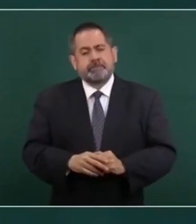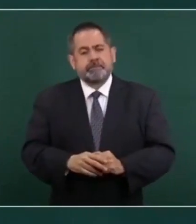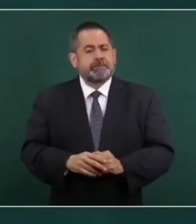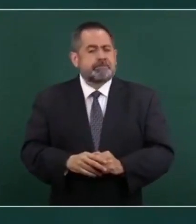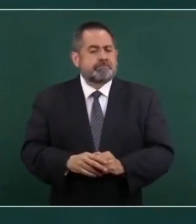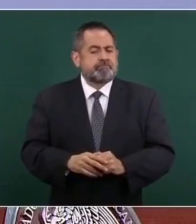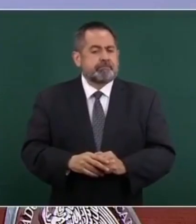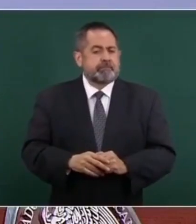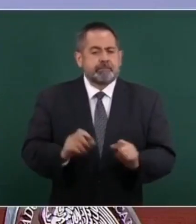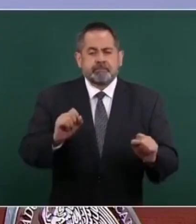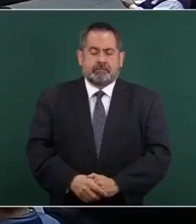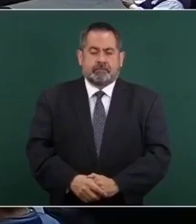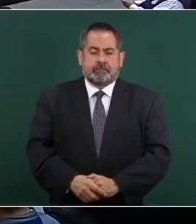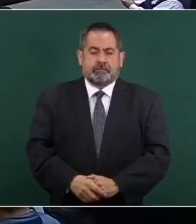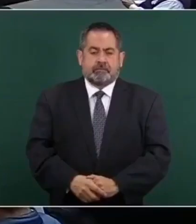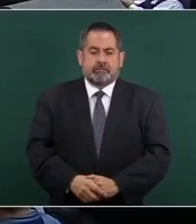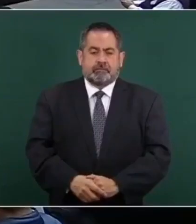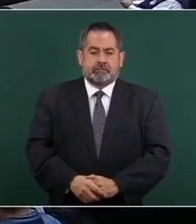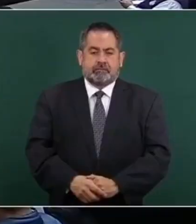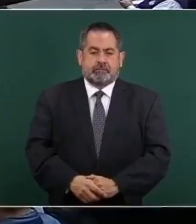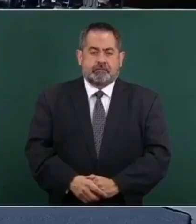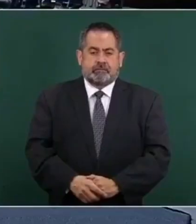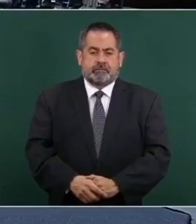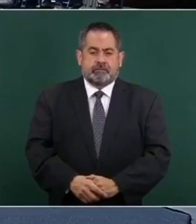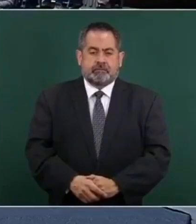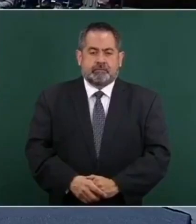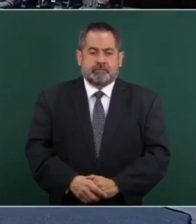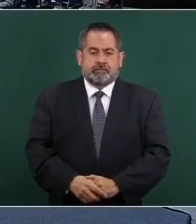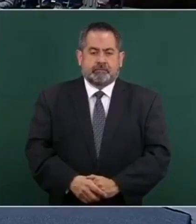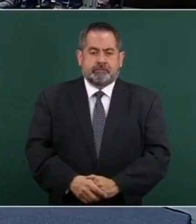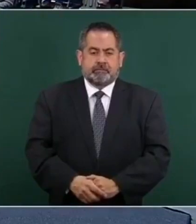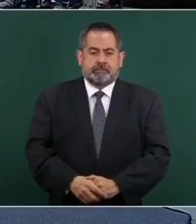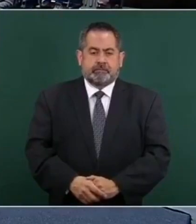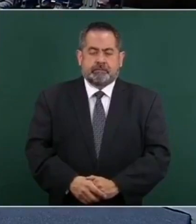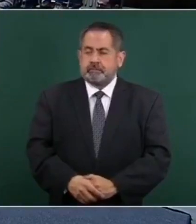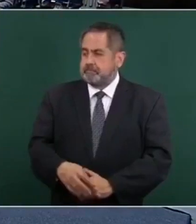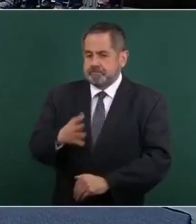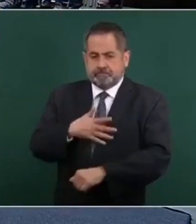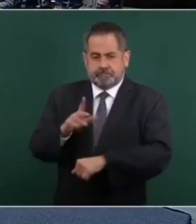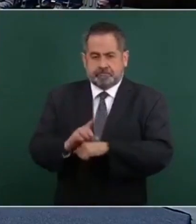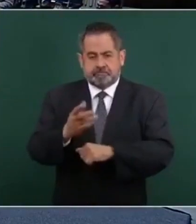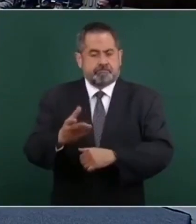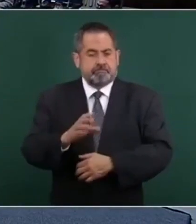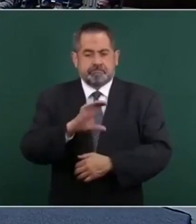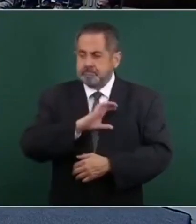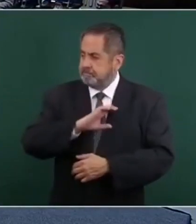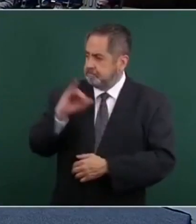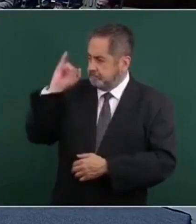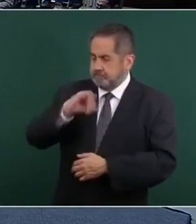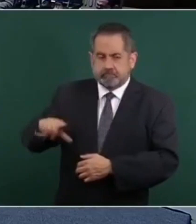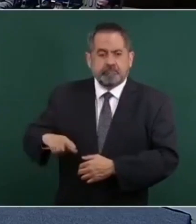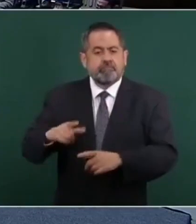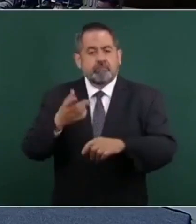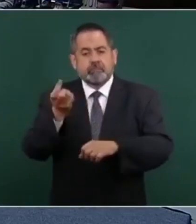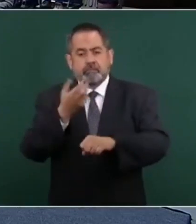preguntar después, mientras los científicos se apresuran a descubrir qué tan peligrosa podría ser esta versión. El funcionario